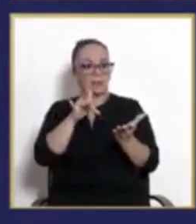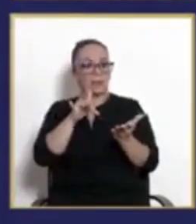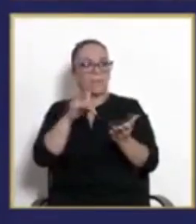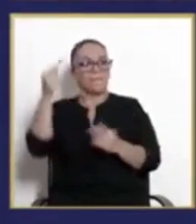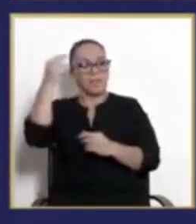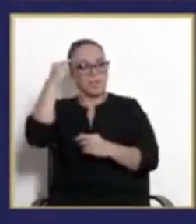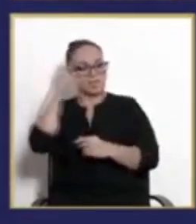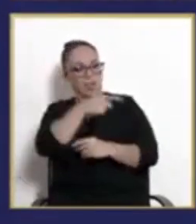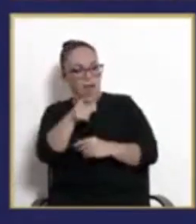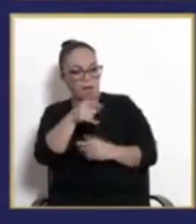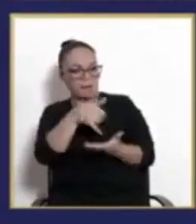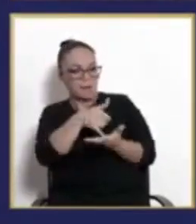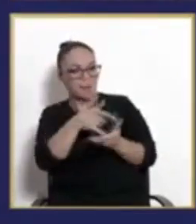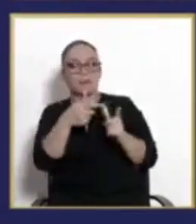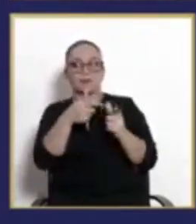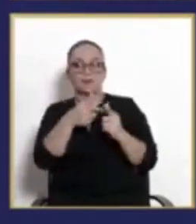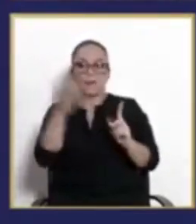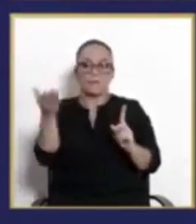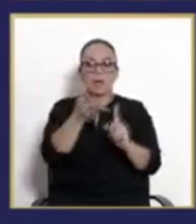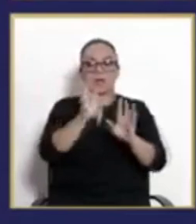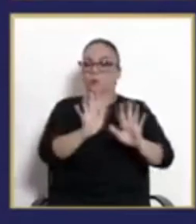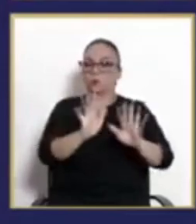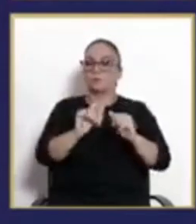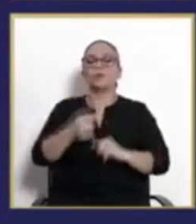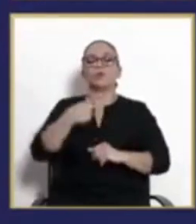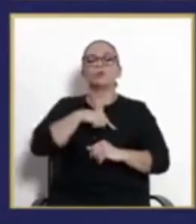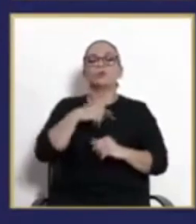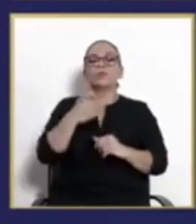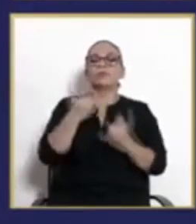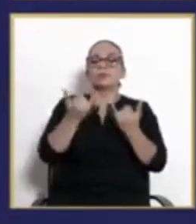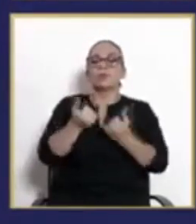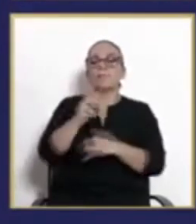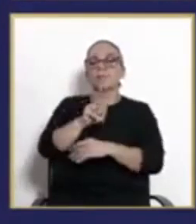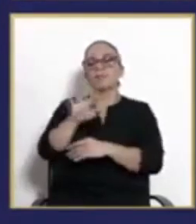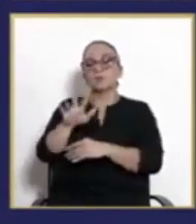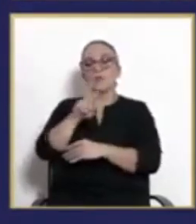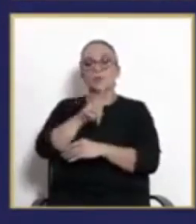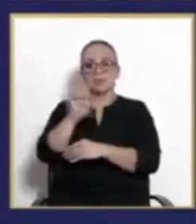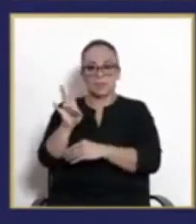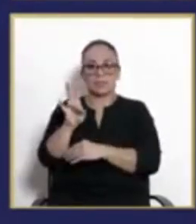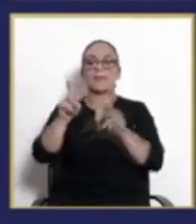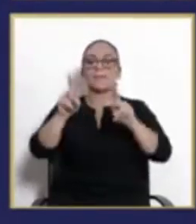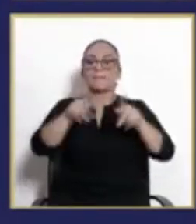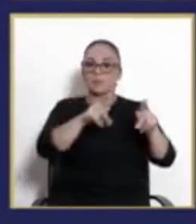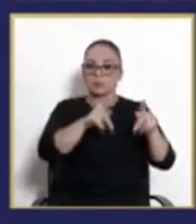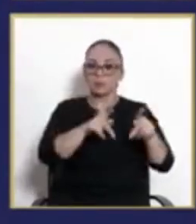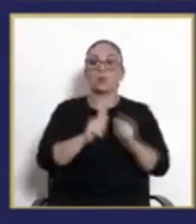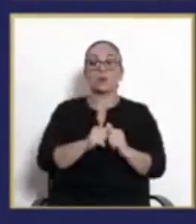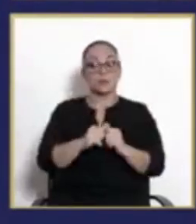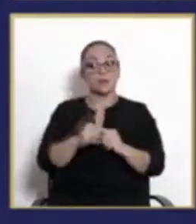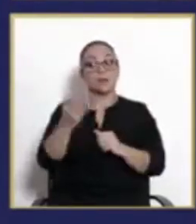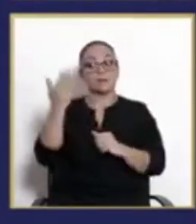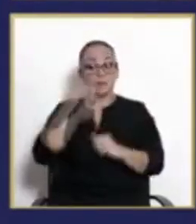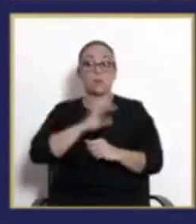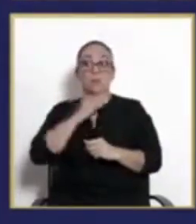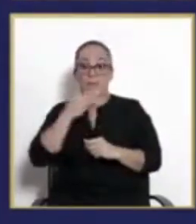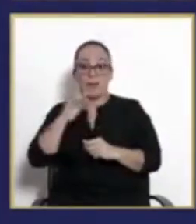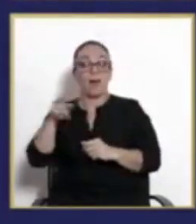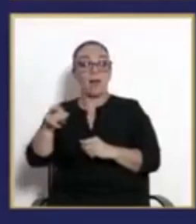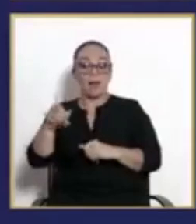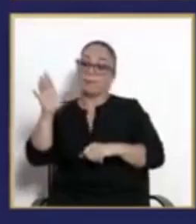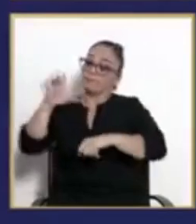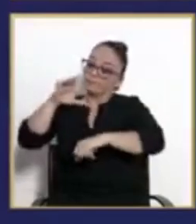Tenemos a 25, 27 personas que se comportaron mal detenidas.